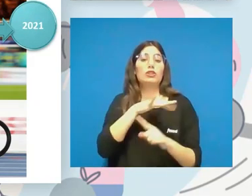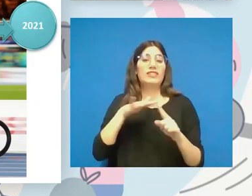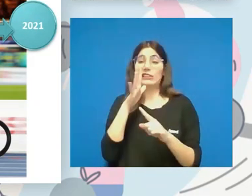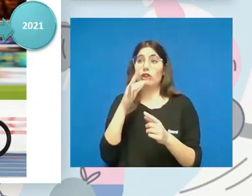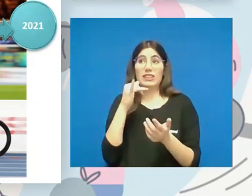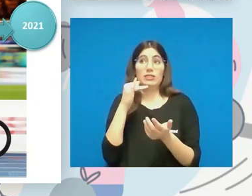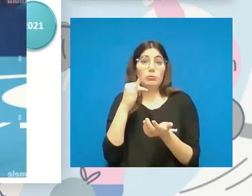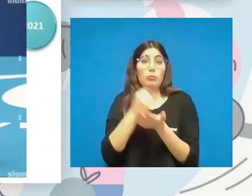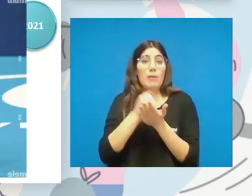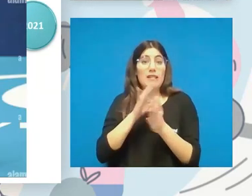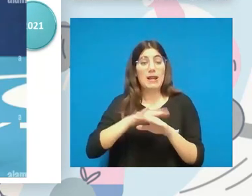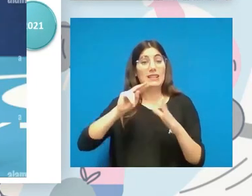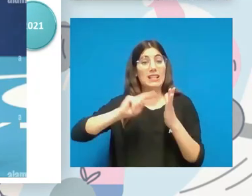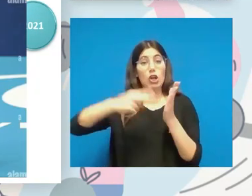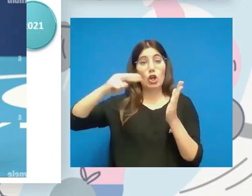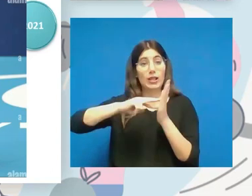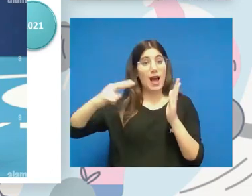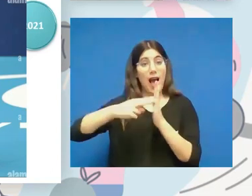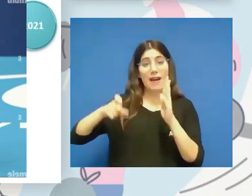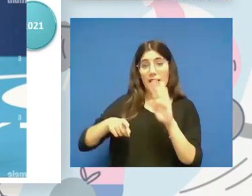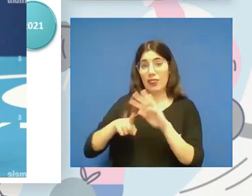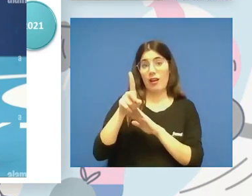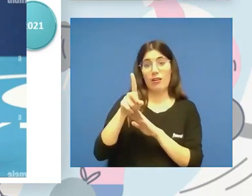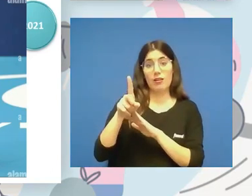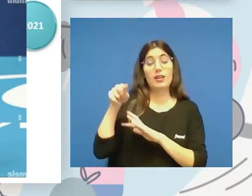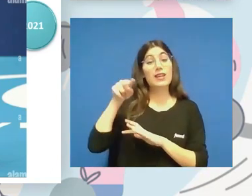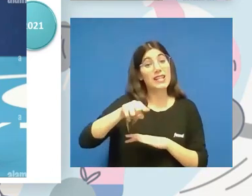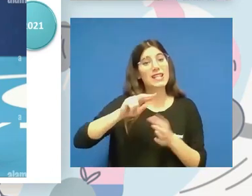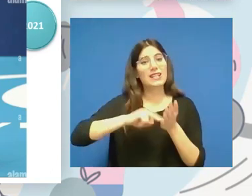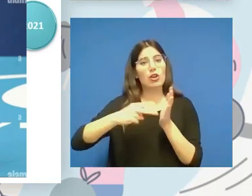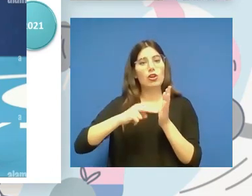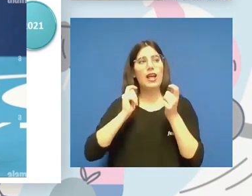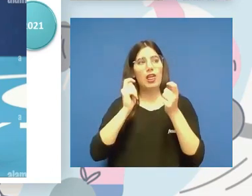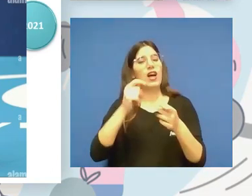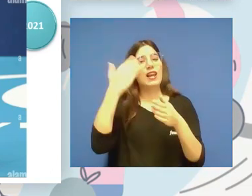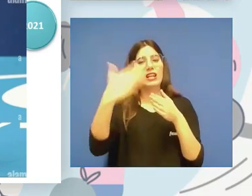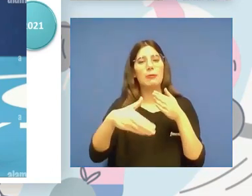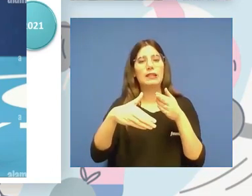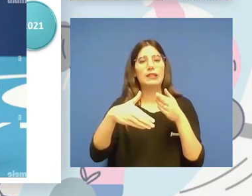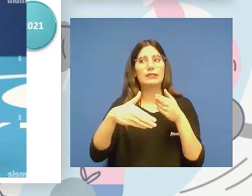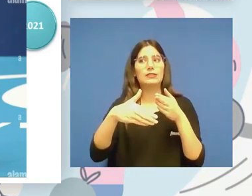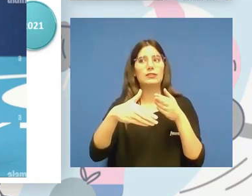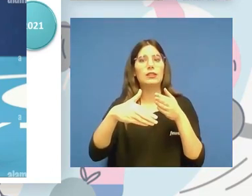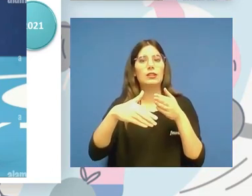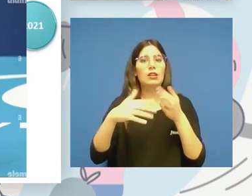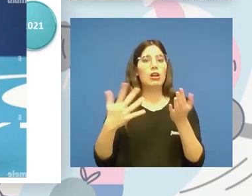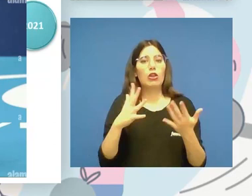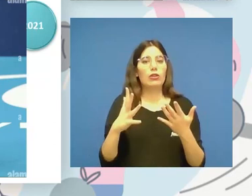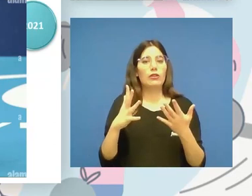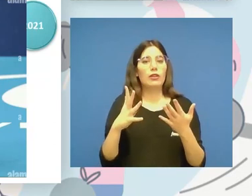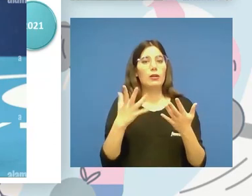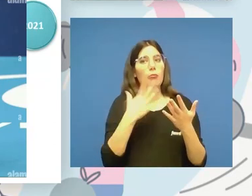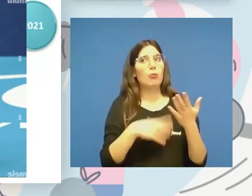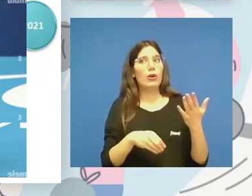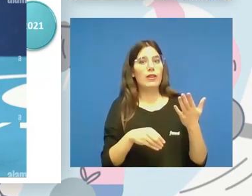comentado antes. Y que esa tecnología crea límites entre dónde se puede llegar